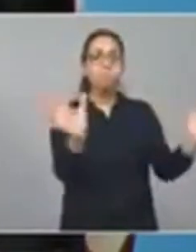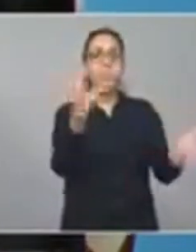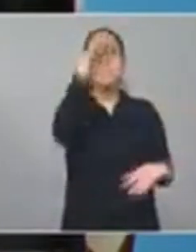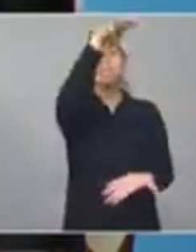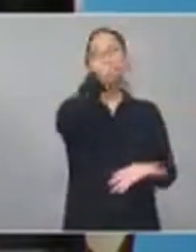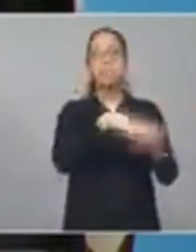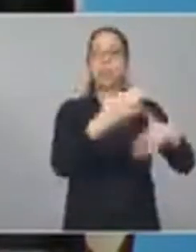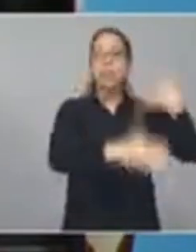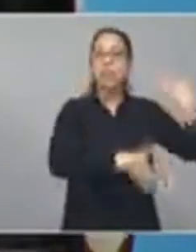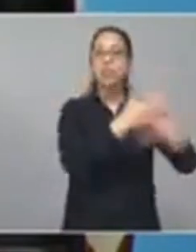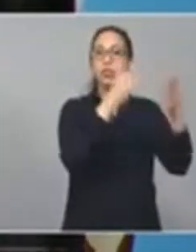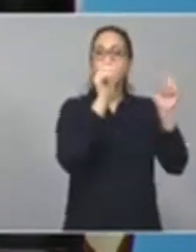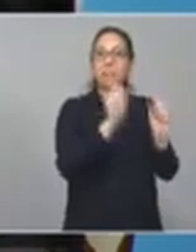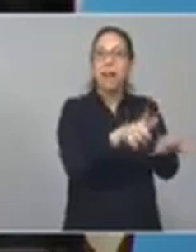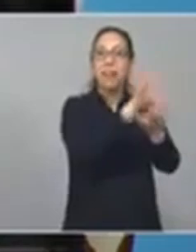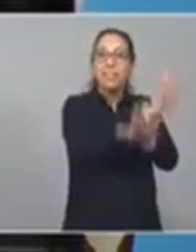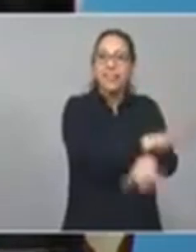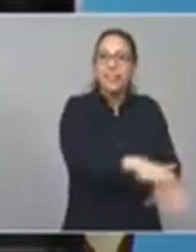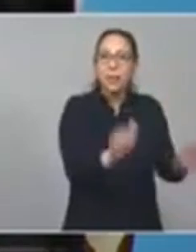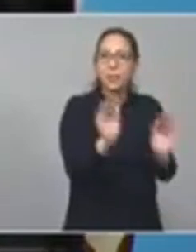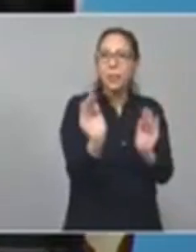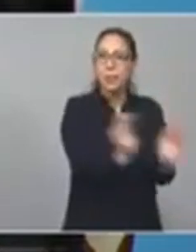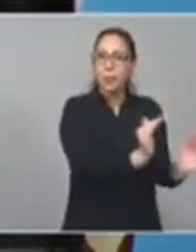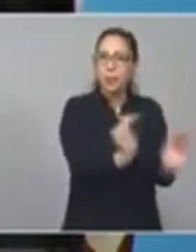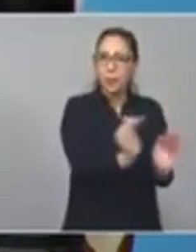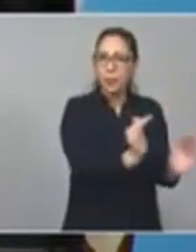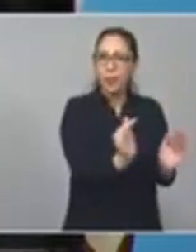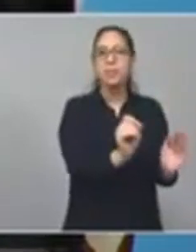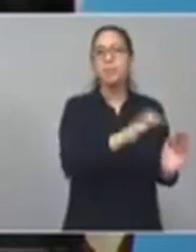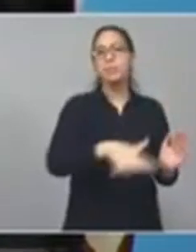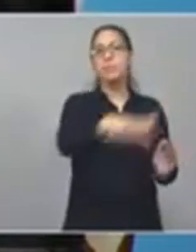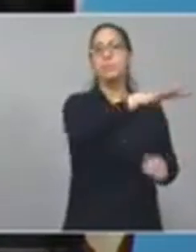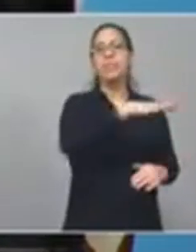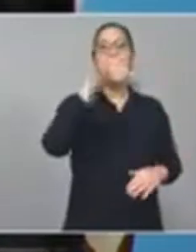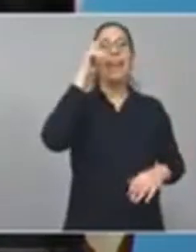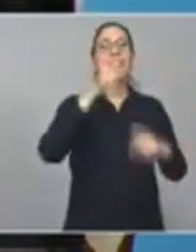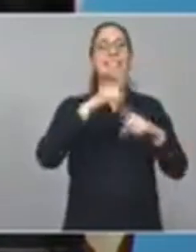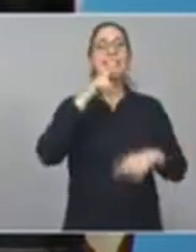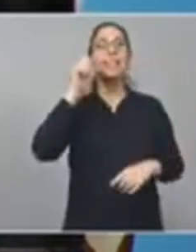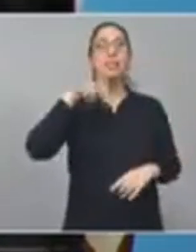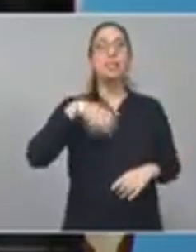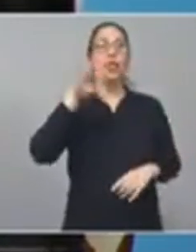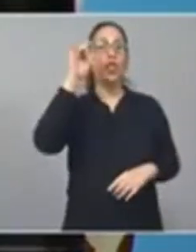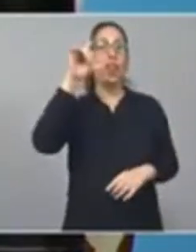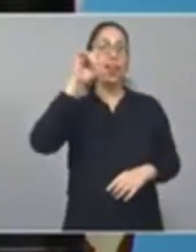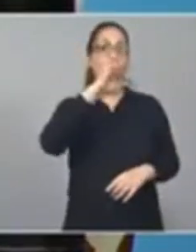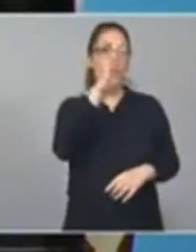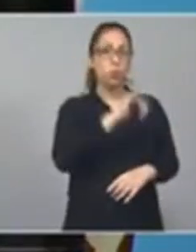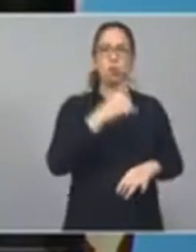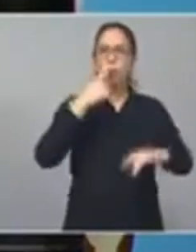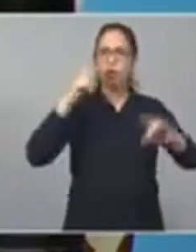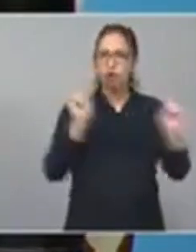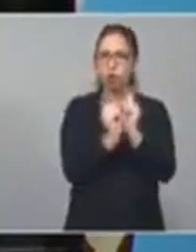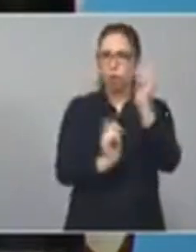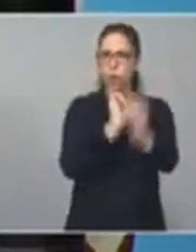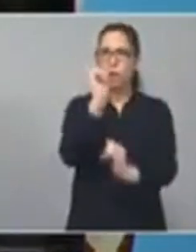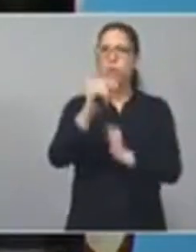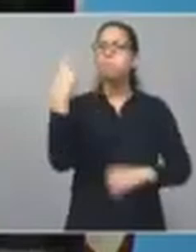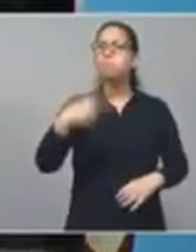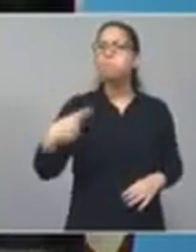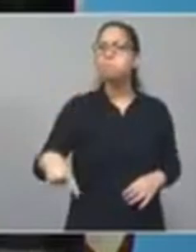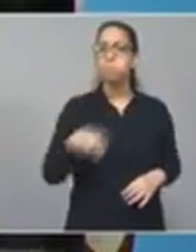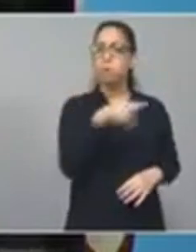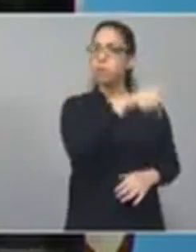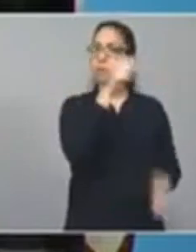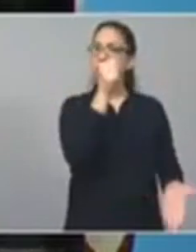infantil, un centro para la primera infancia en exaltación de la cruz. Quiero contar muy brevemente de qué se trata, porque es un hito